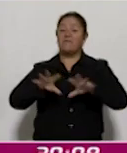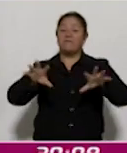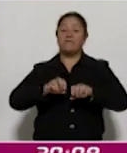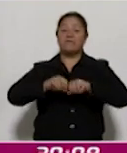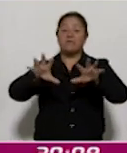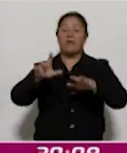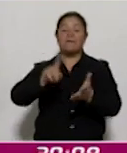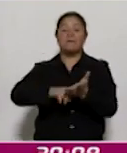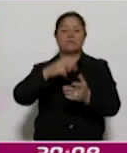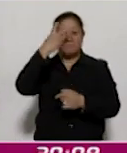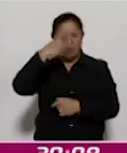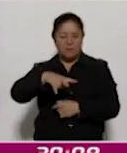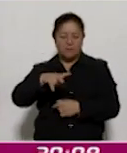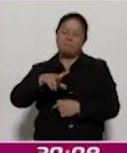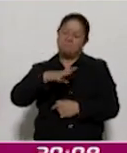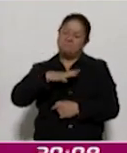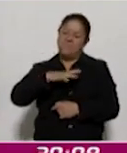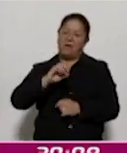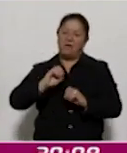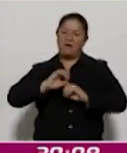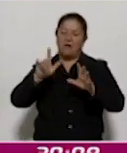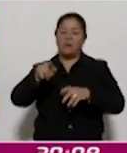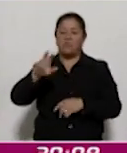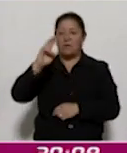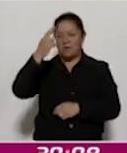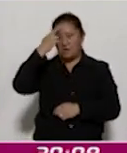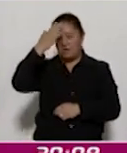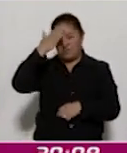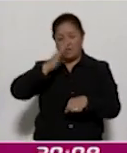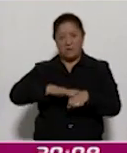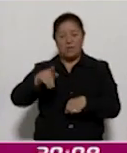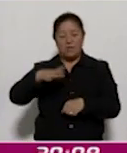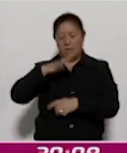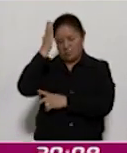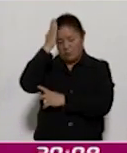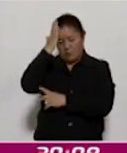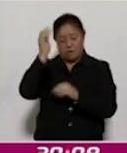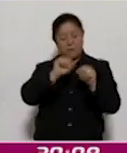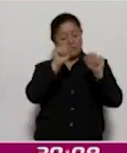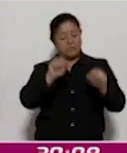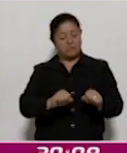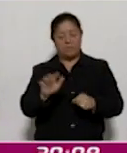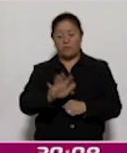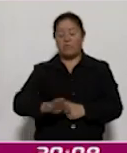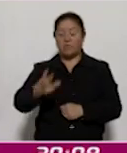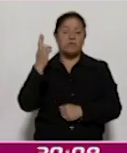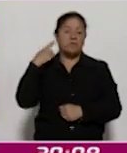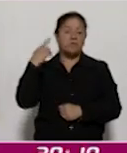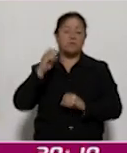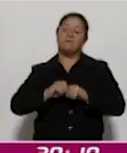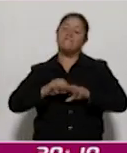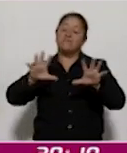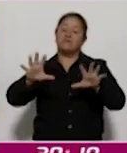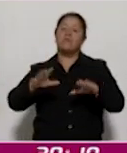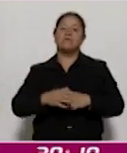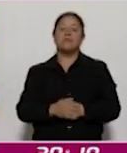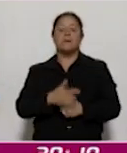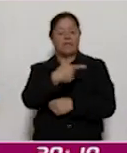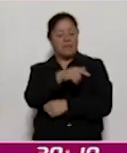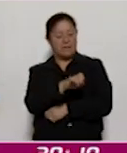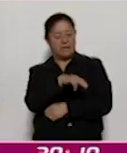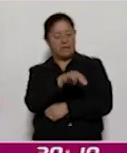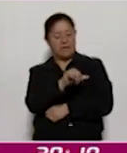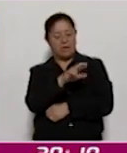Desde luego se realizó una conmemoración que fue encabezada por el titular del Sistema Público de Radiodifusión del Estado Mexicano, Genaro